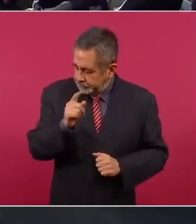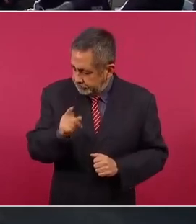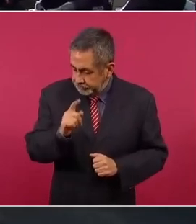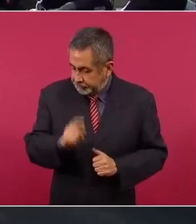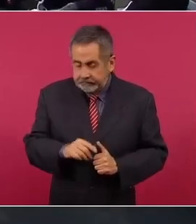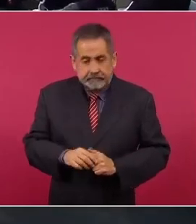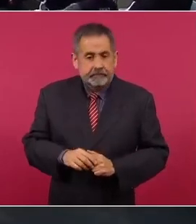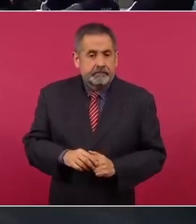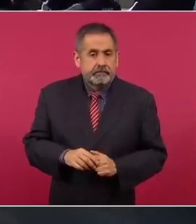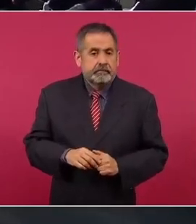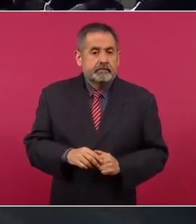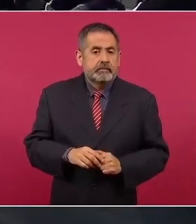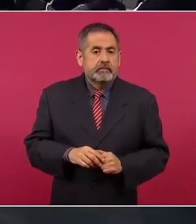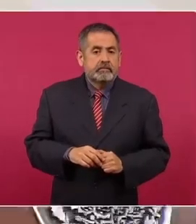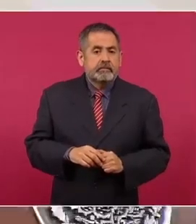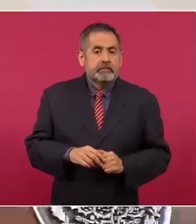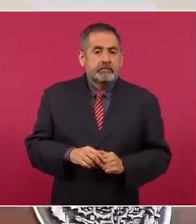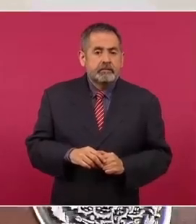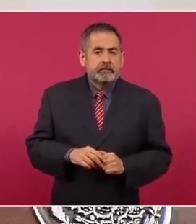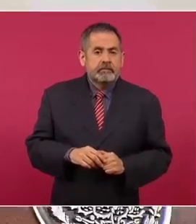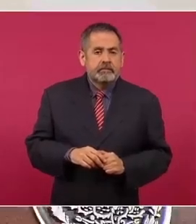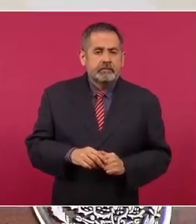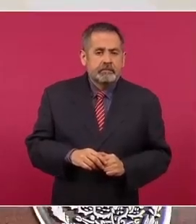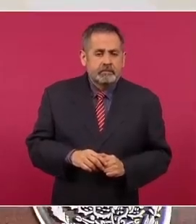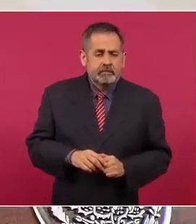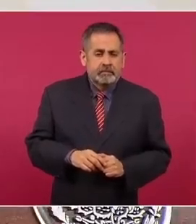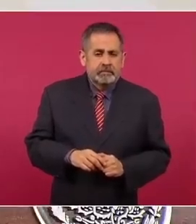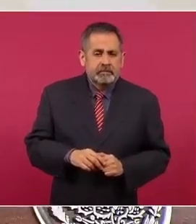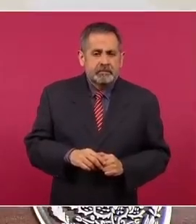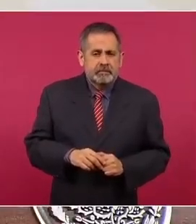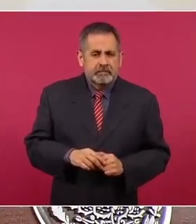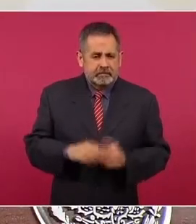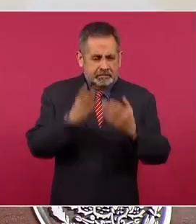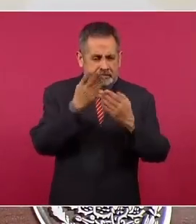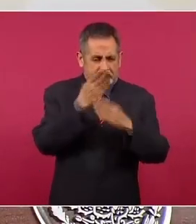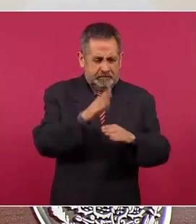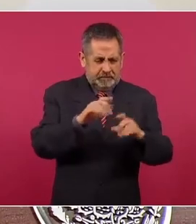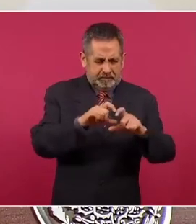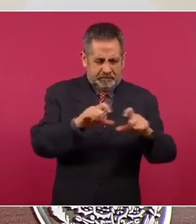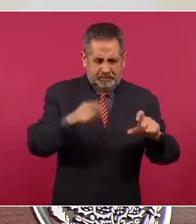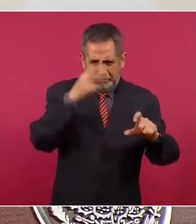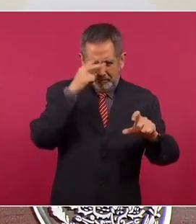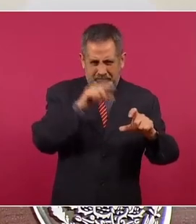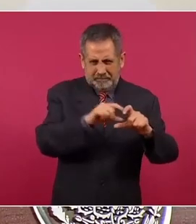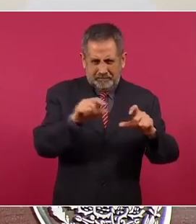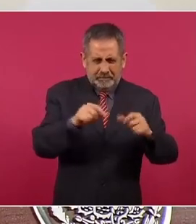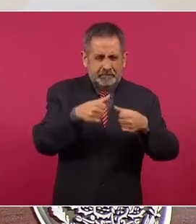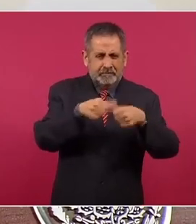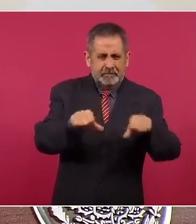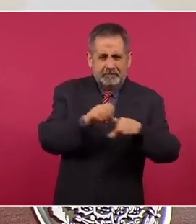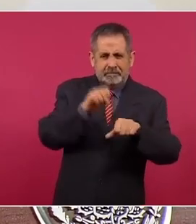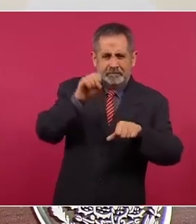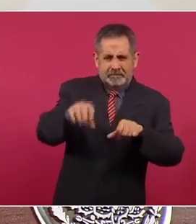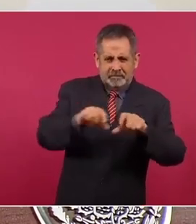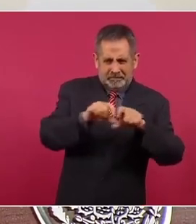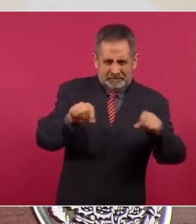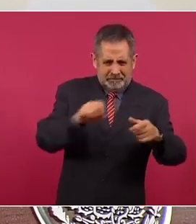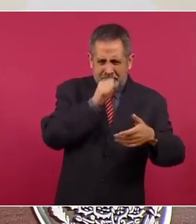lo que aparece del Banco de México en los depósitos